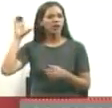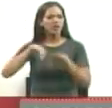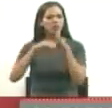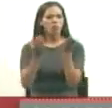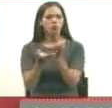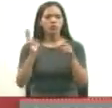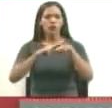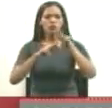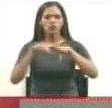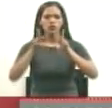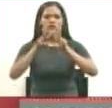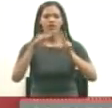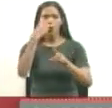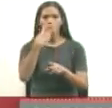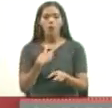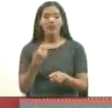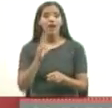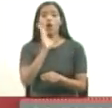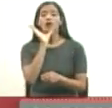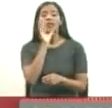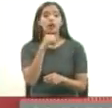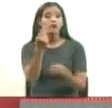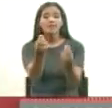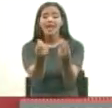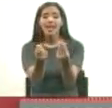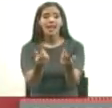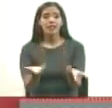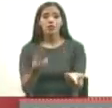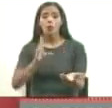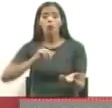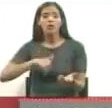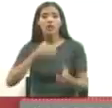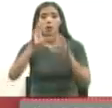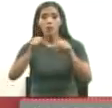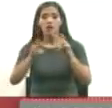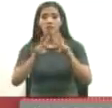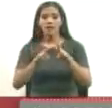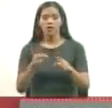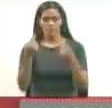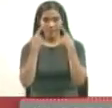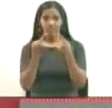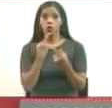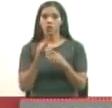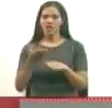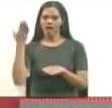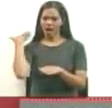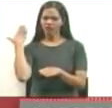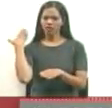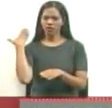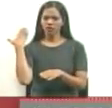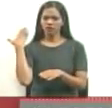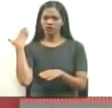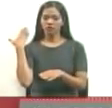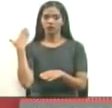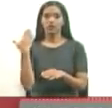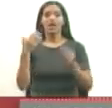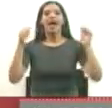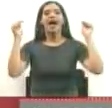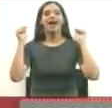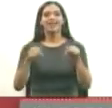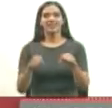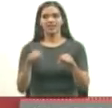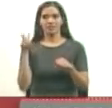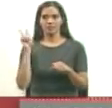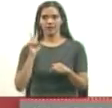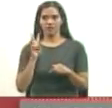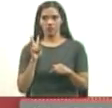A los que no tienen, a los que jamás tendrían opción de tener una vivienda. Miren, yo lo dije la vez pasada. Aquí en Venezuela,